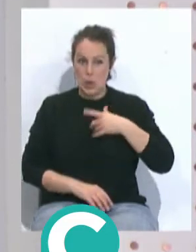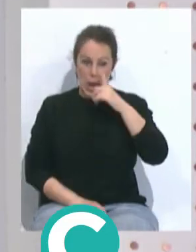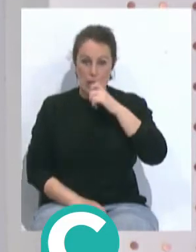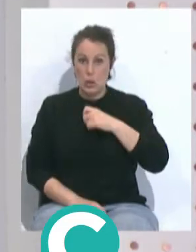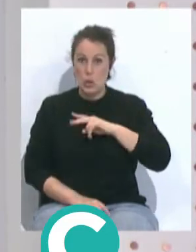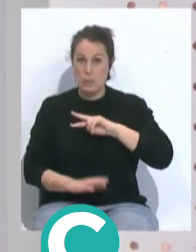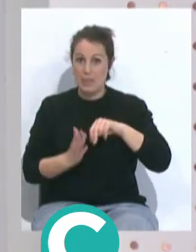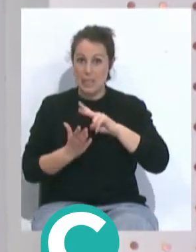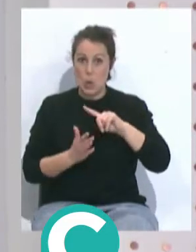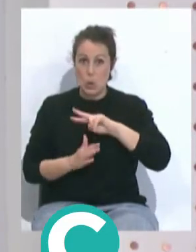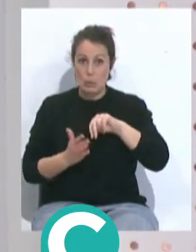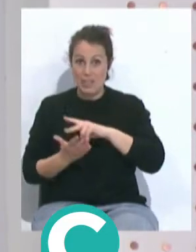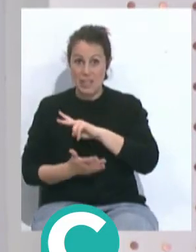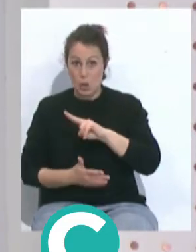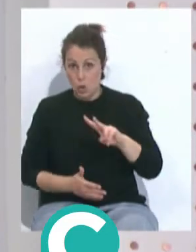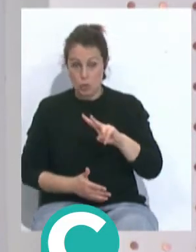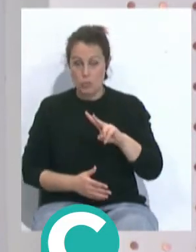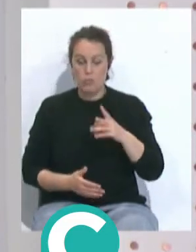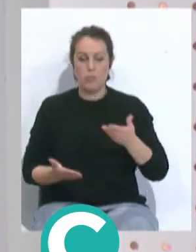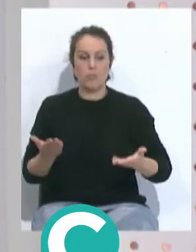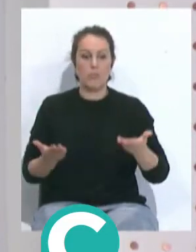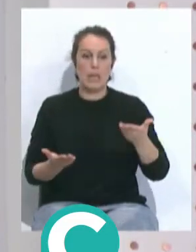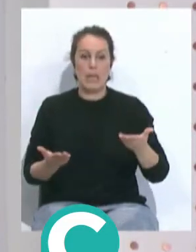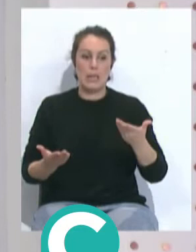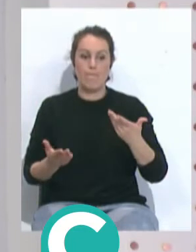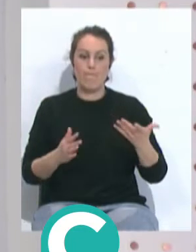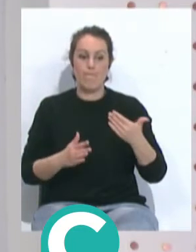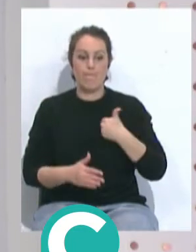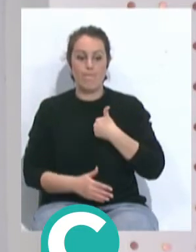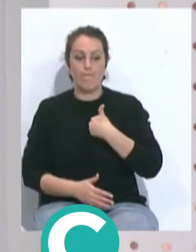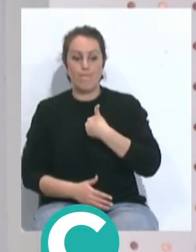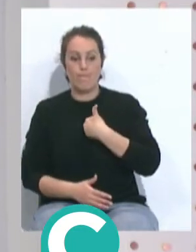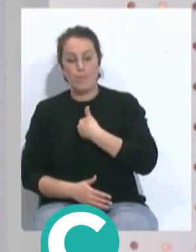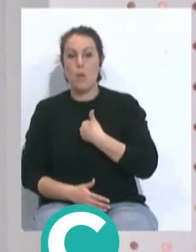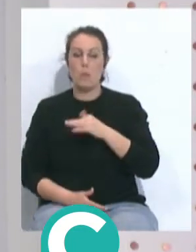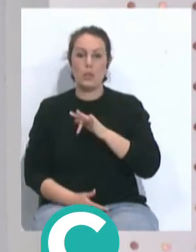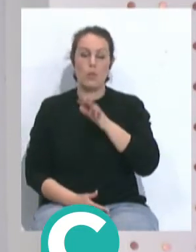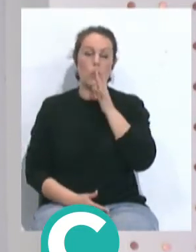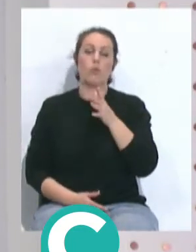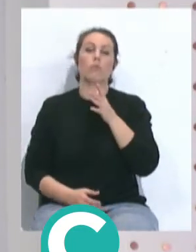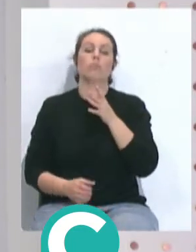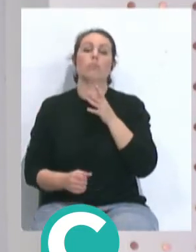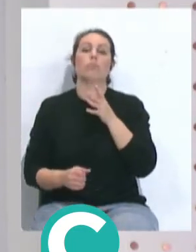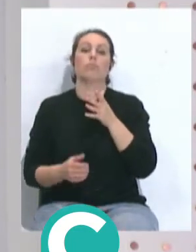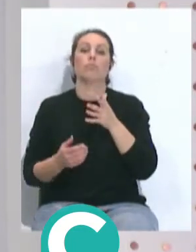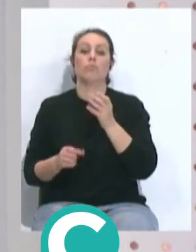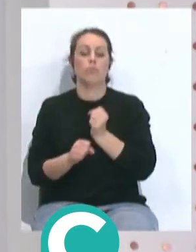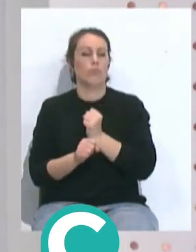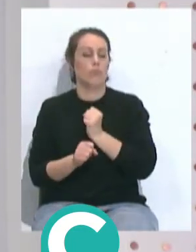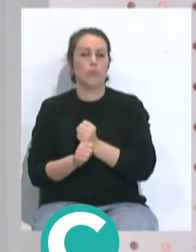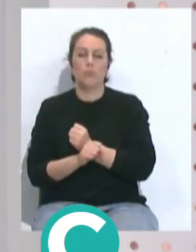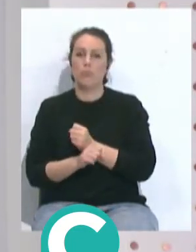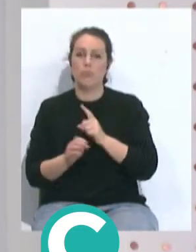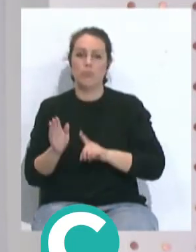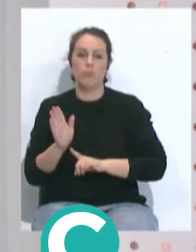-2022 esa balanza la está llevando más hacia lo positivo porque su rendimiento ha crecido con